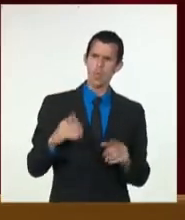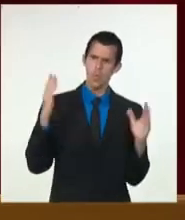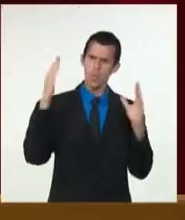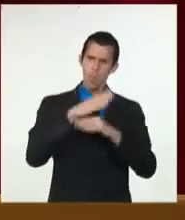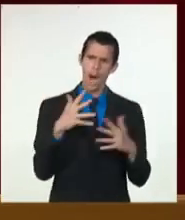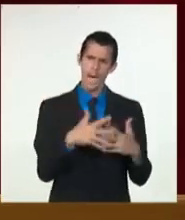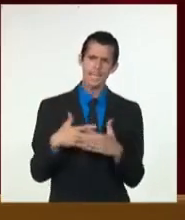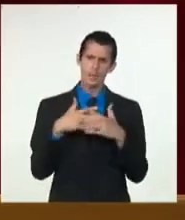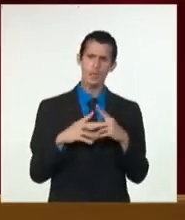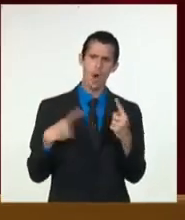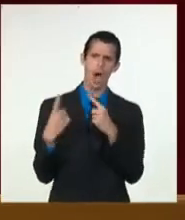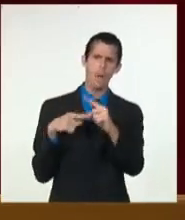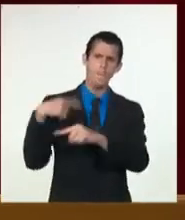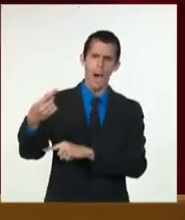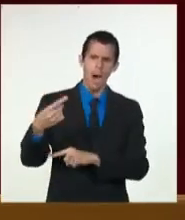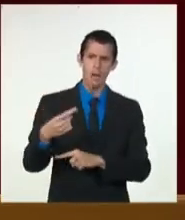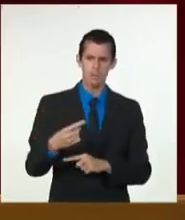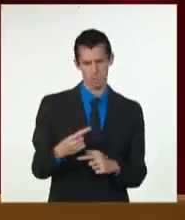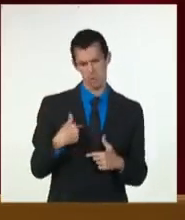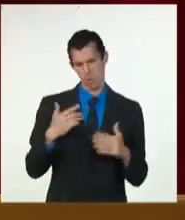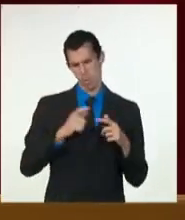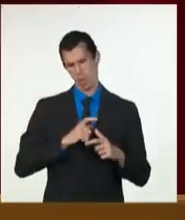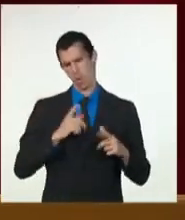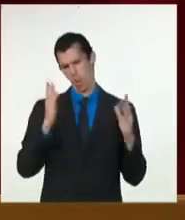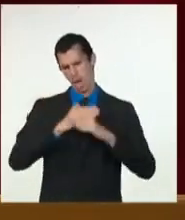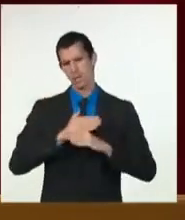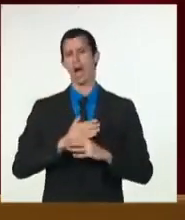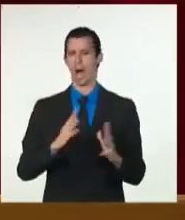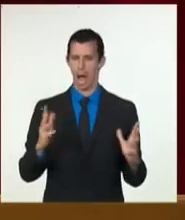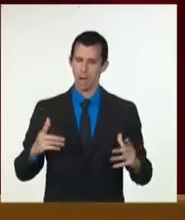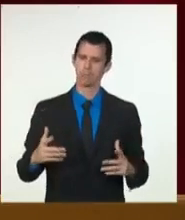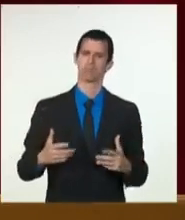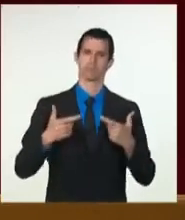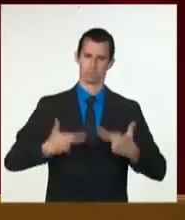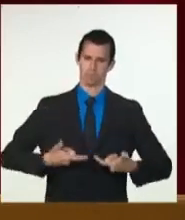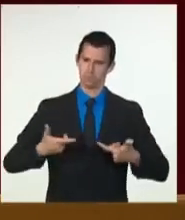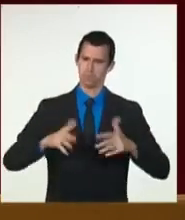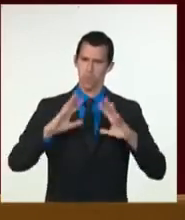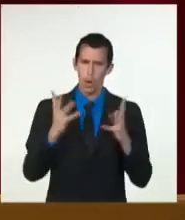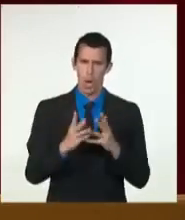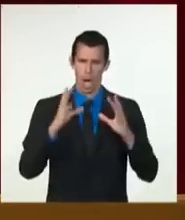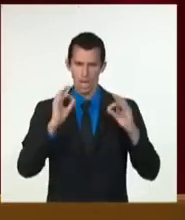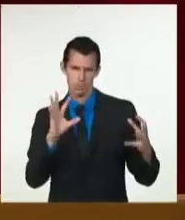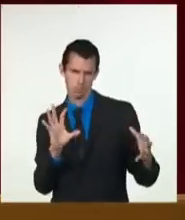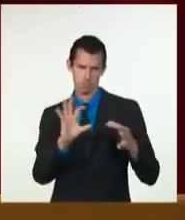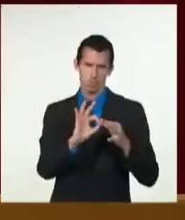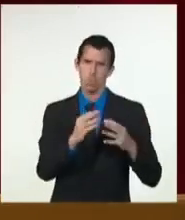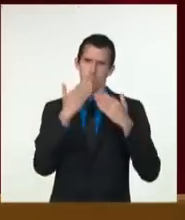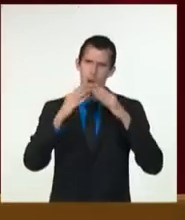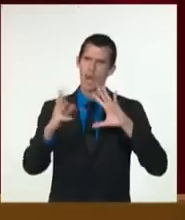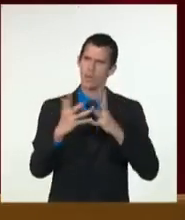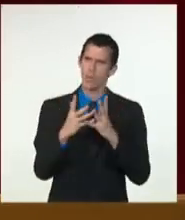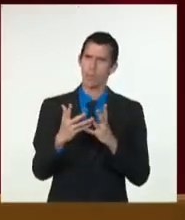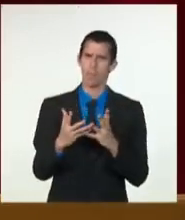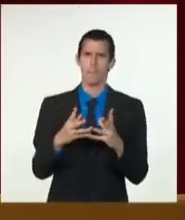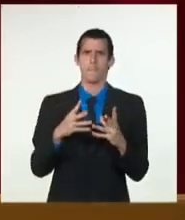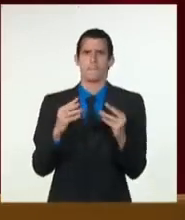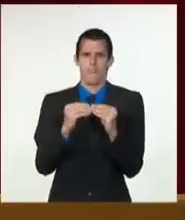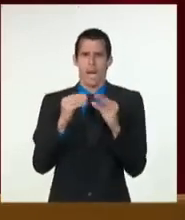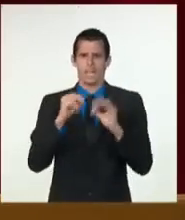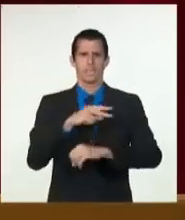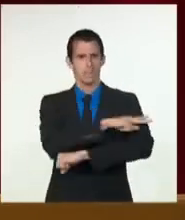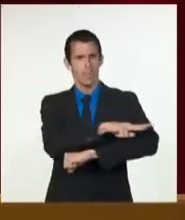cooperación y la solidaridad como principio de relación entre todas las naciones. Confirmamos el valor de la